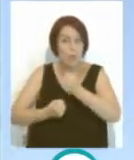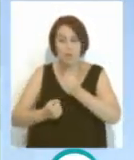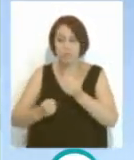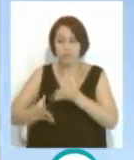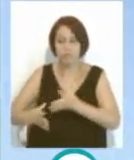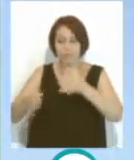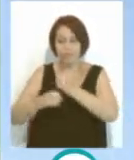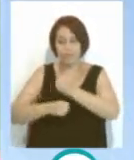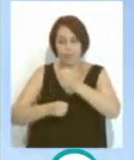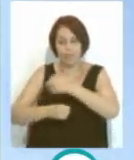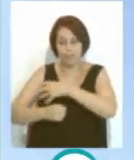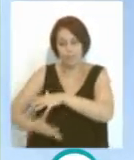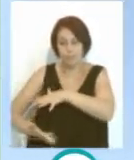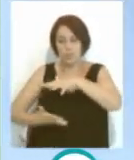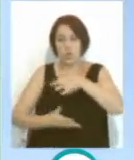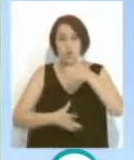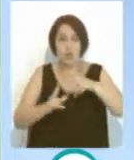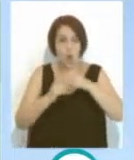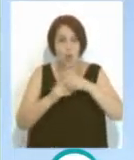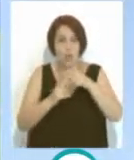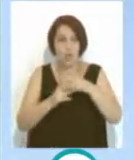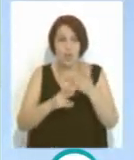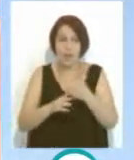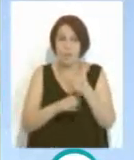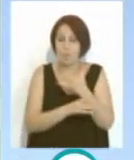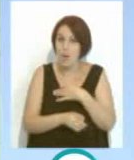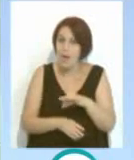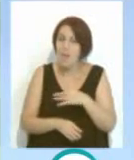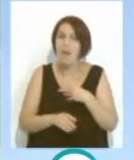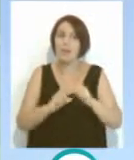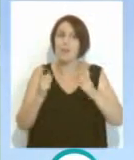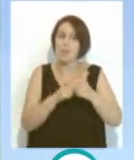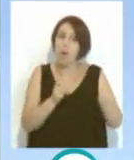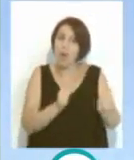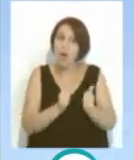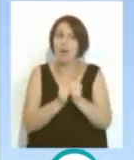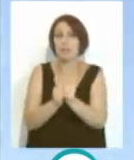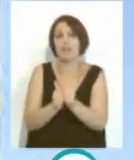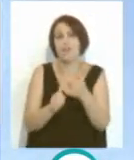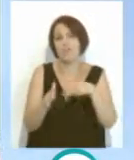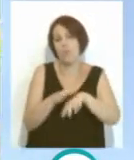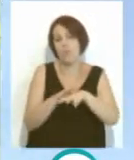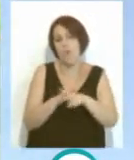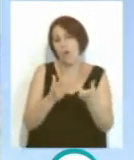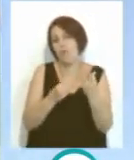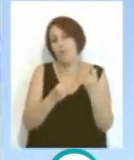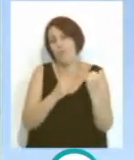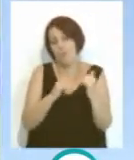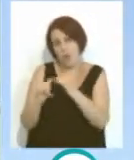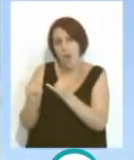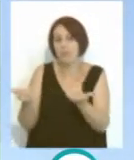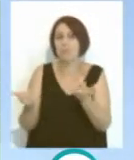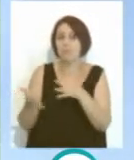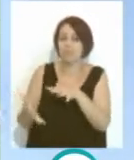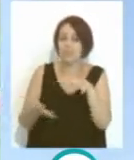los socios podamos desplazarnos, podamos acompañar al equipo y podamos vivir fútbol un poquito lo que no nos ha dejado este año para el año que viene, desquitarnos un poquito más.